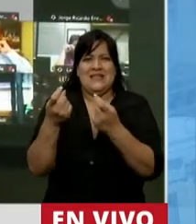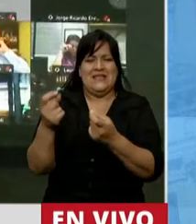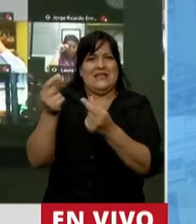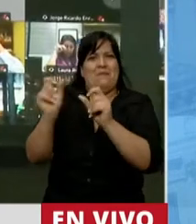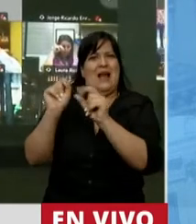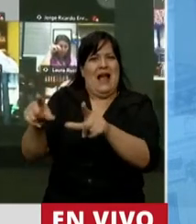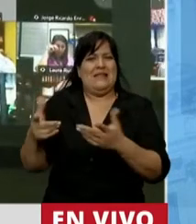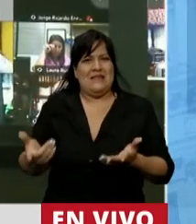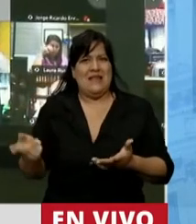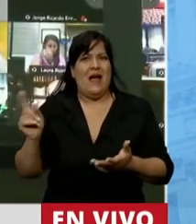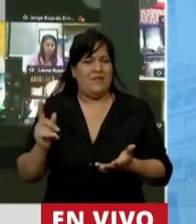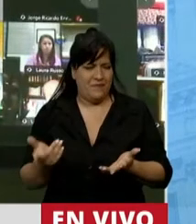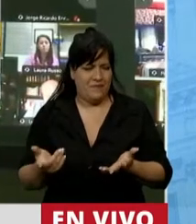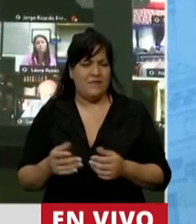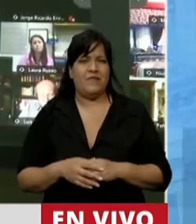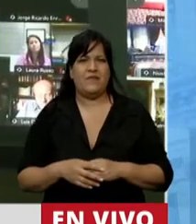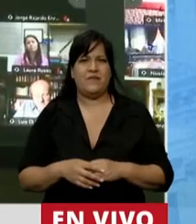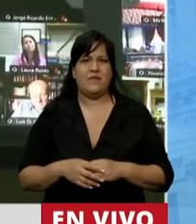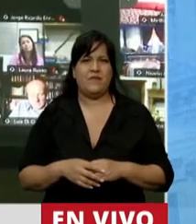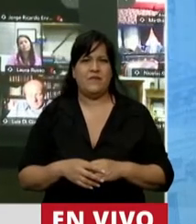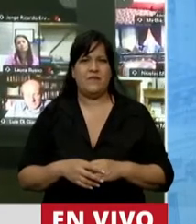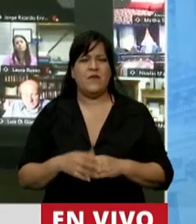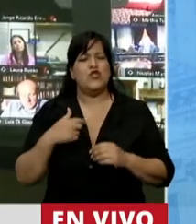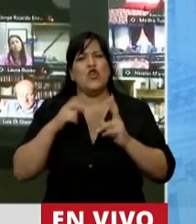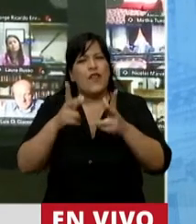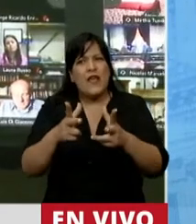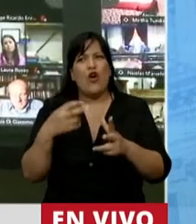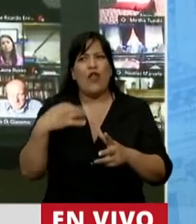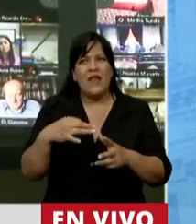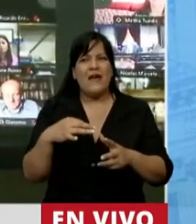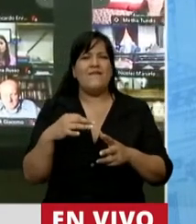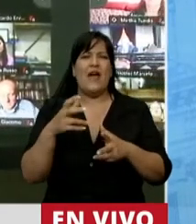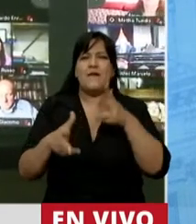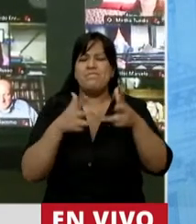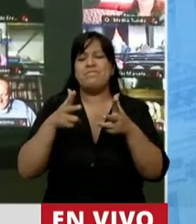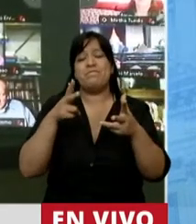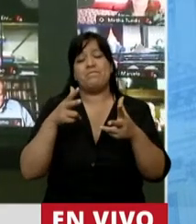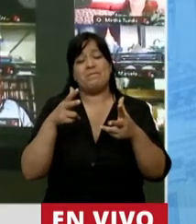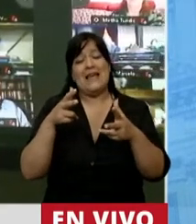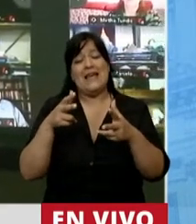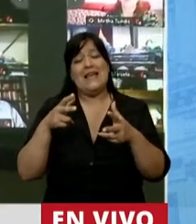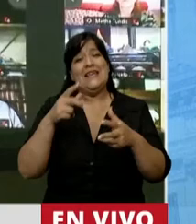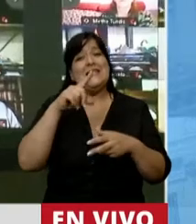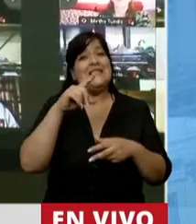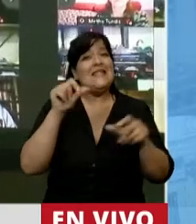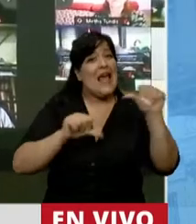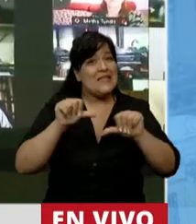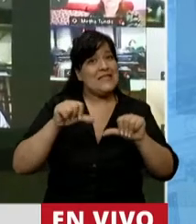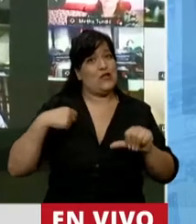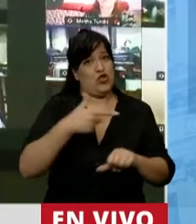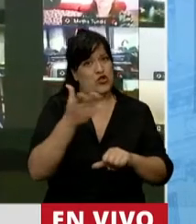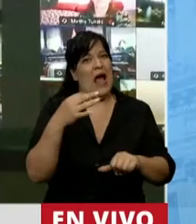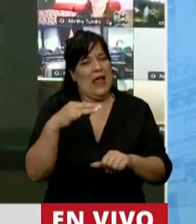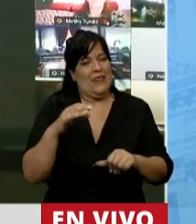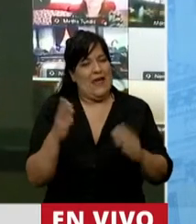son un retraso natural. Digo, vayamos un poco a estudiar ciencias sociales y a descubrir que en realidad